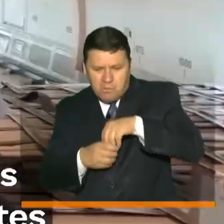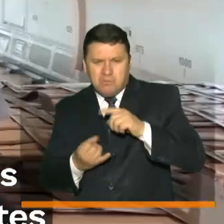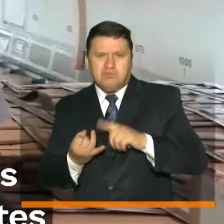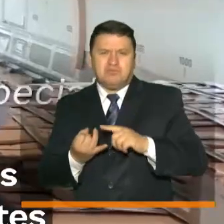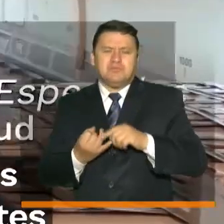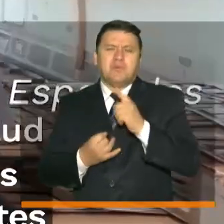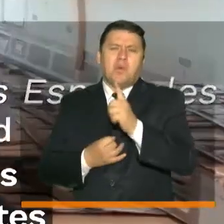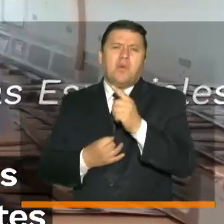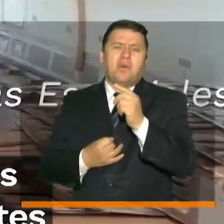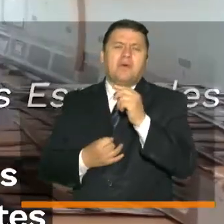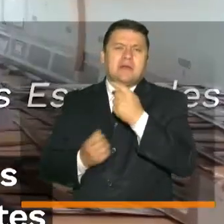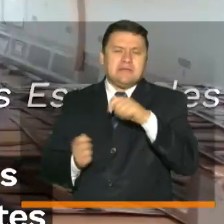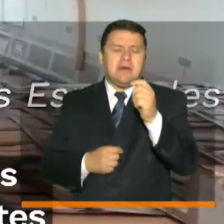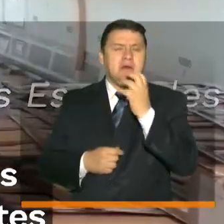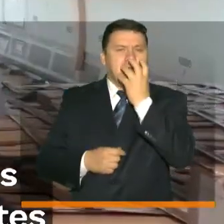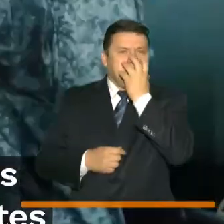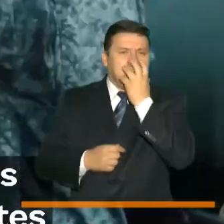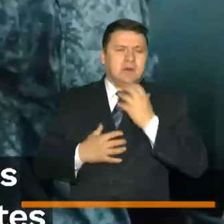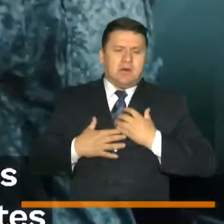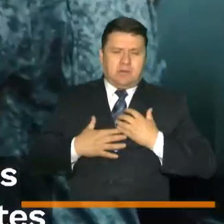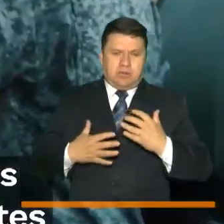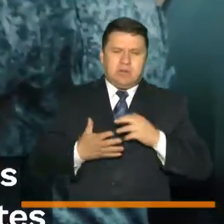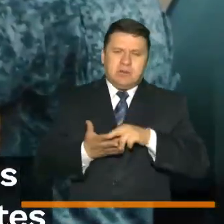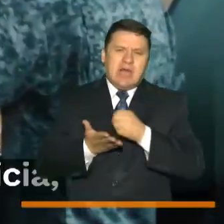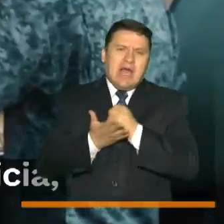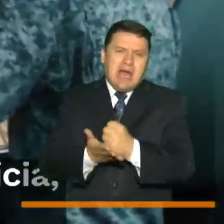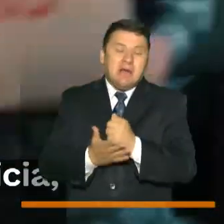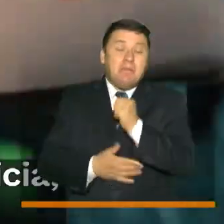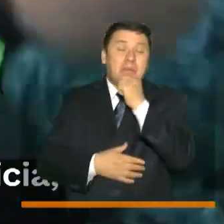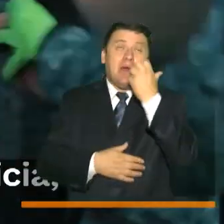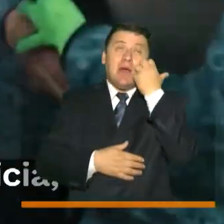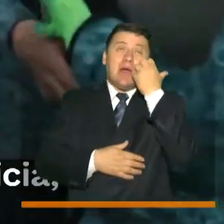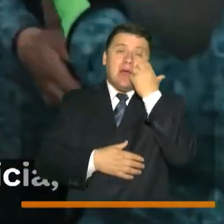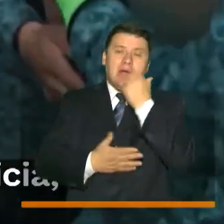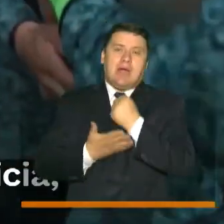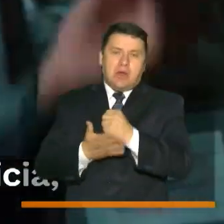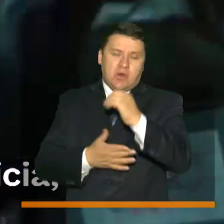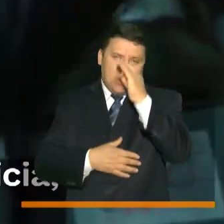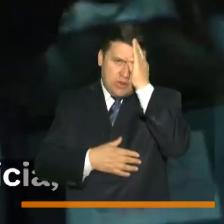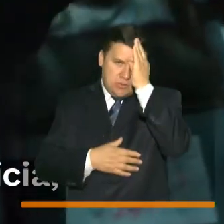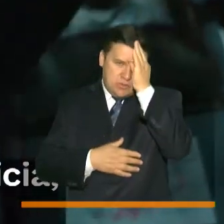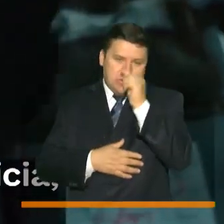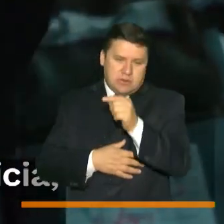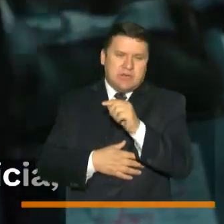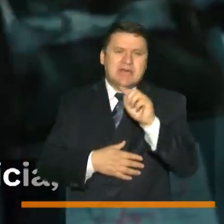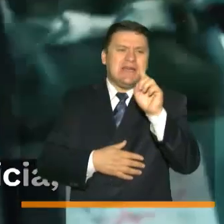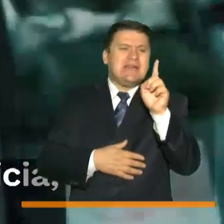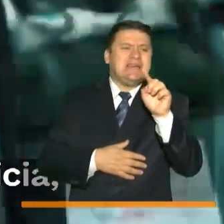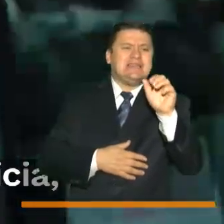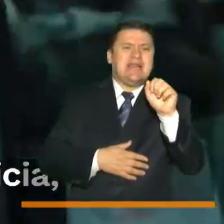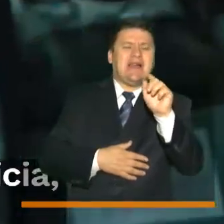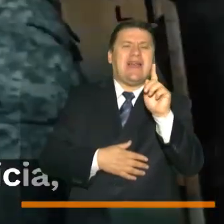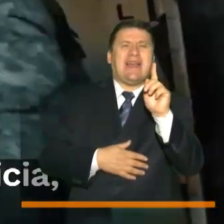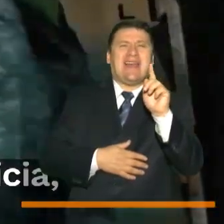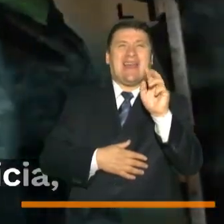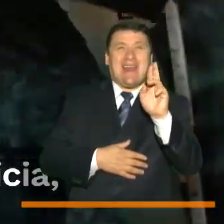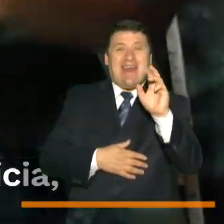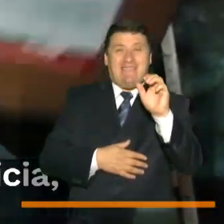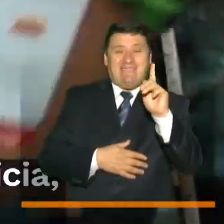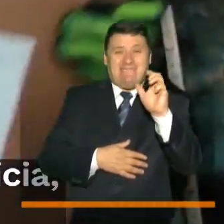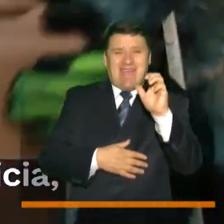unos ventiladores para ayudar en pacientes críticos. En el hospital San Rafael de Leticia,